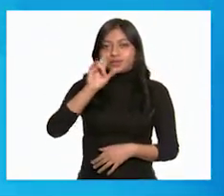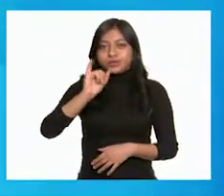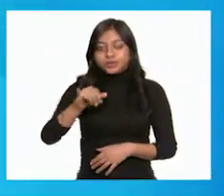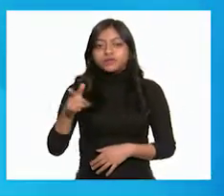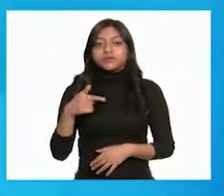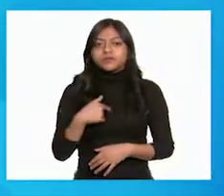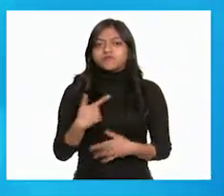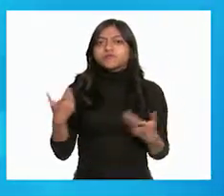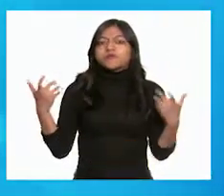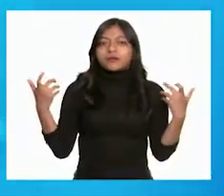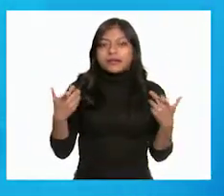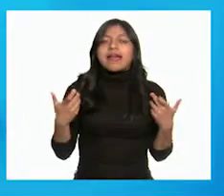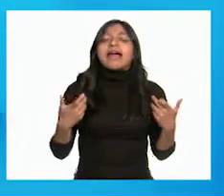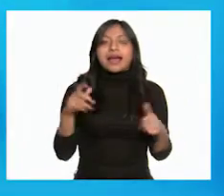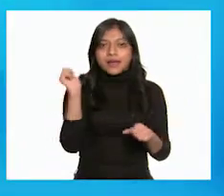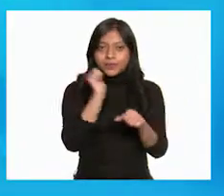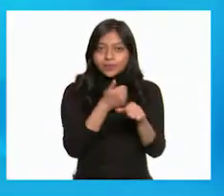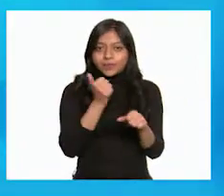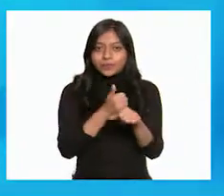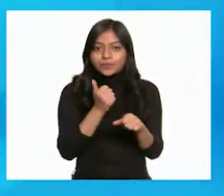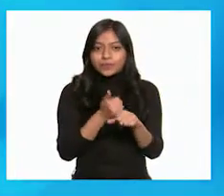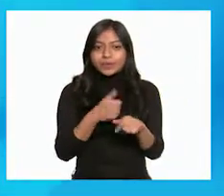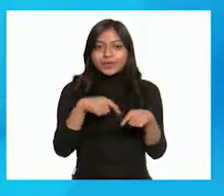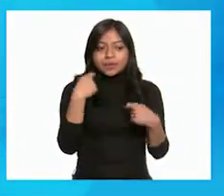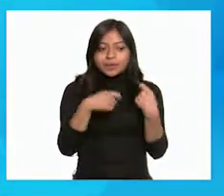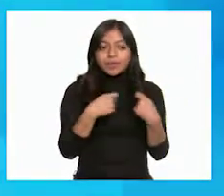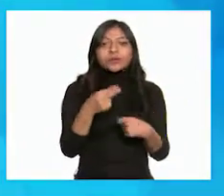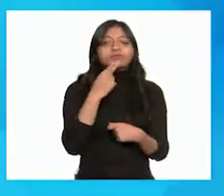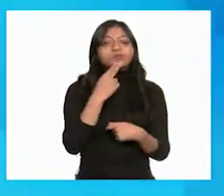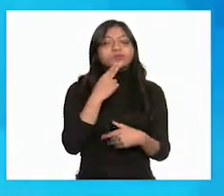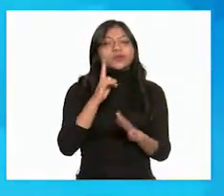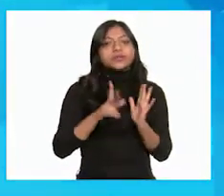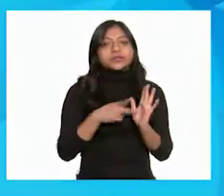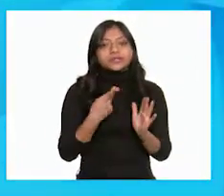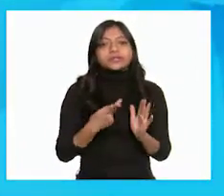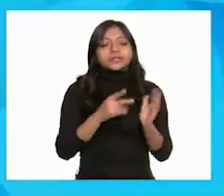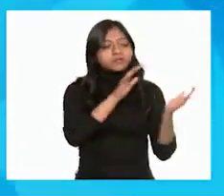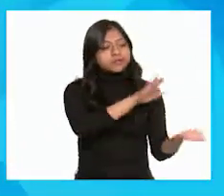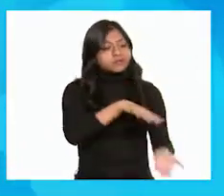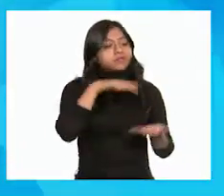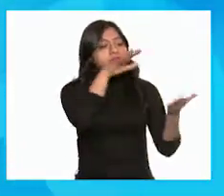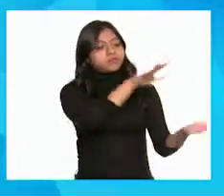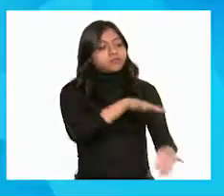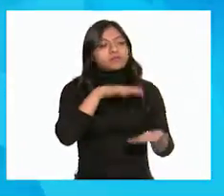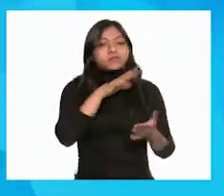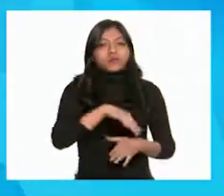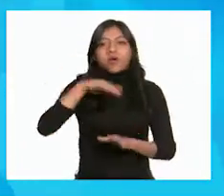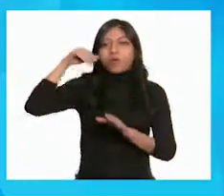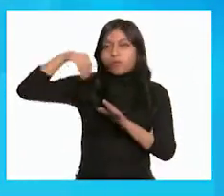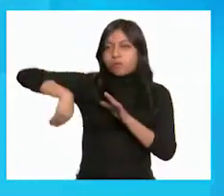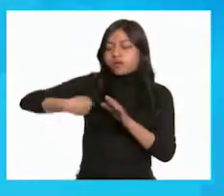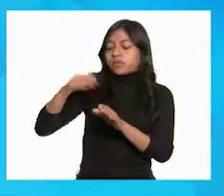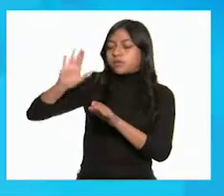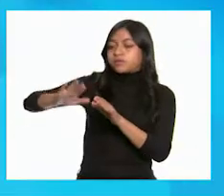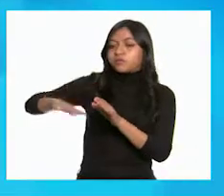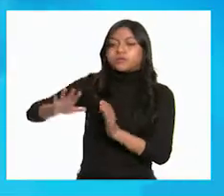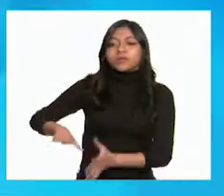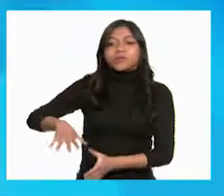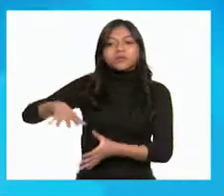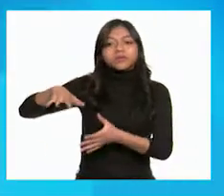reciclamos las botellas de plástico y las guardamos en un costal. También,